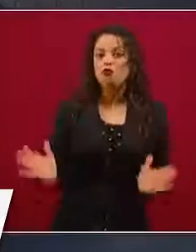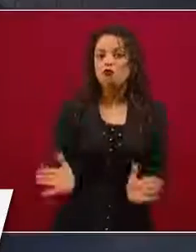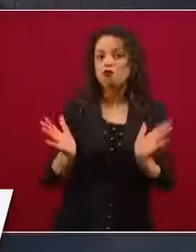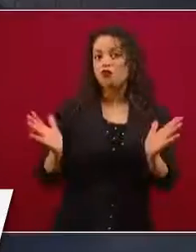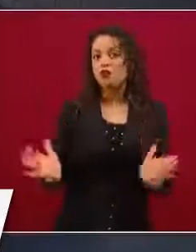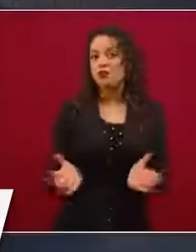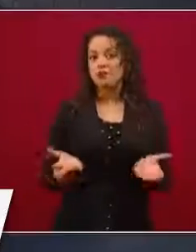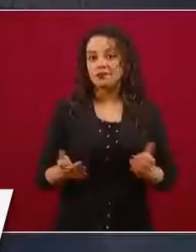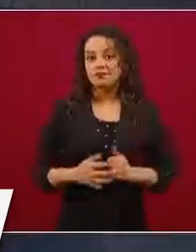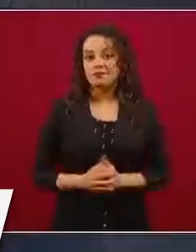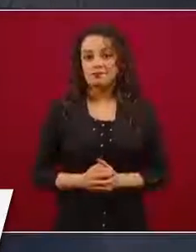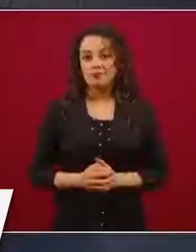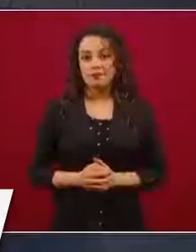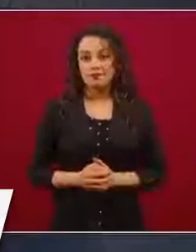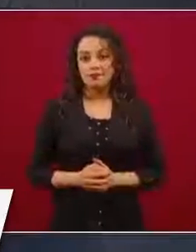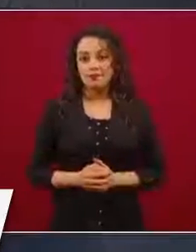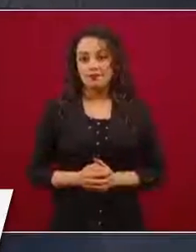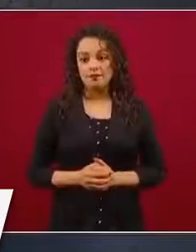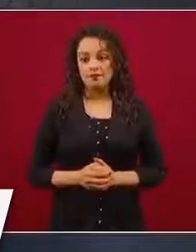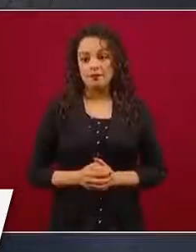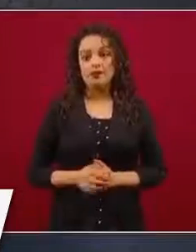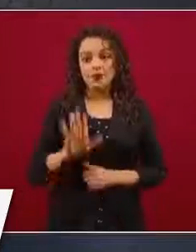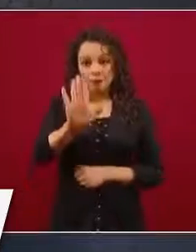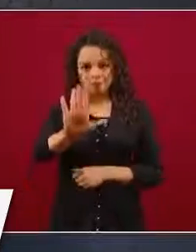Déjame terminar porque es muy interesante.